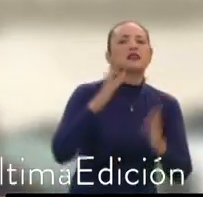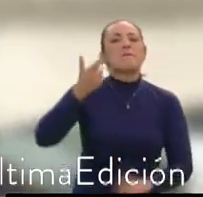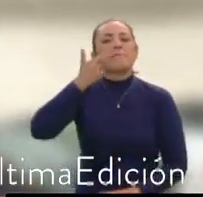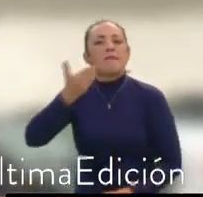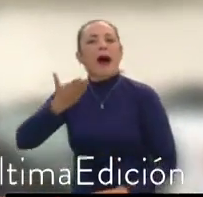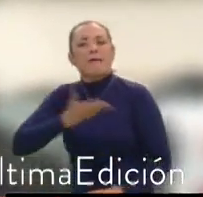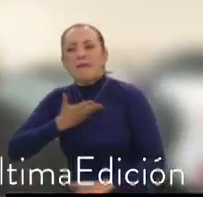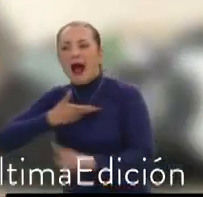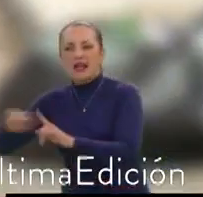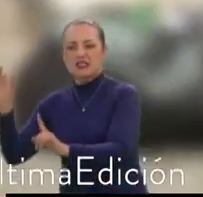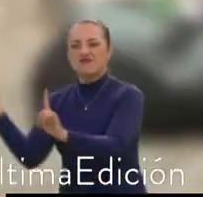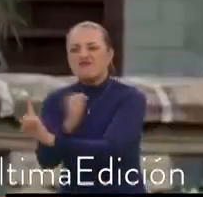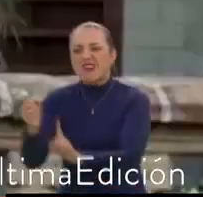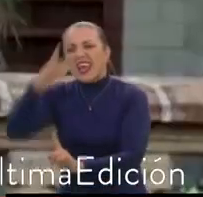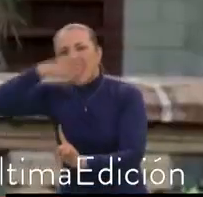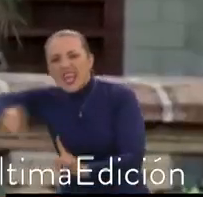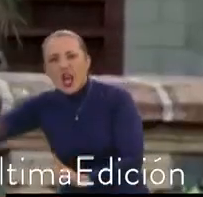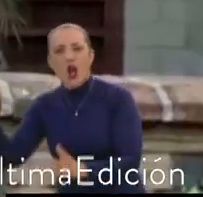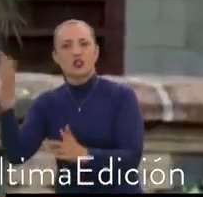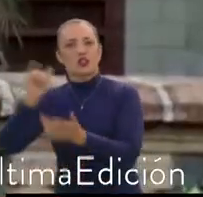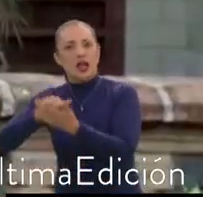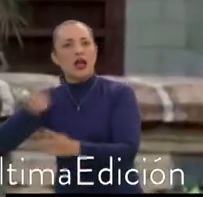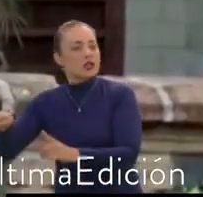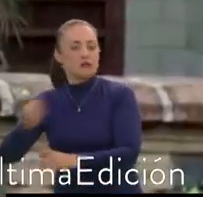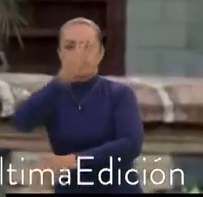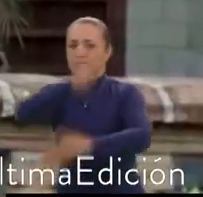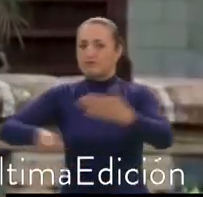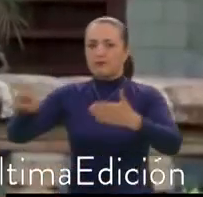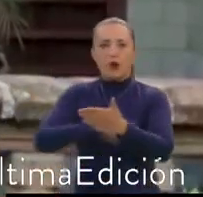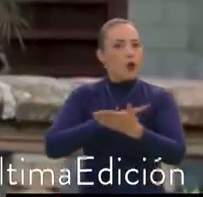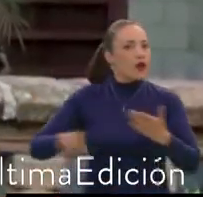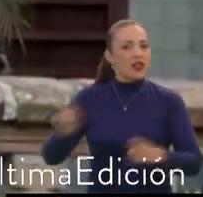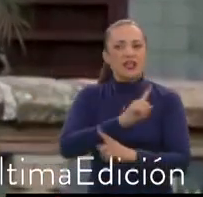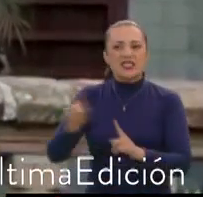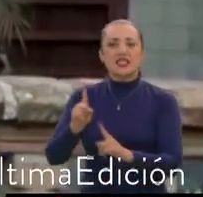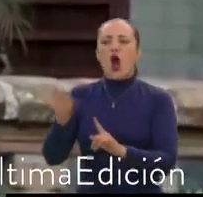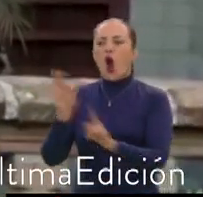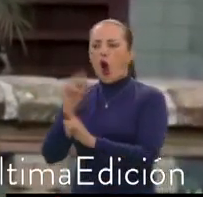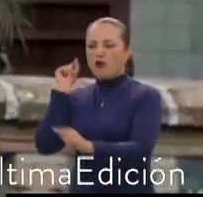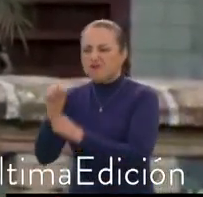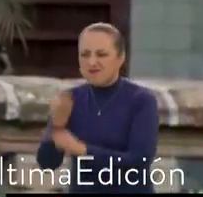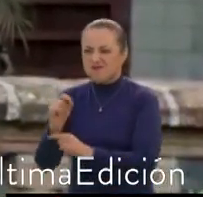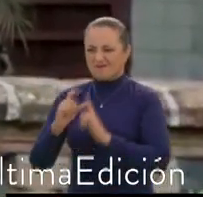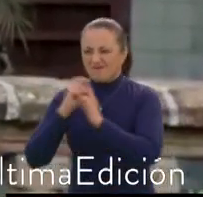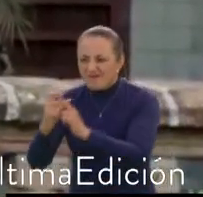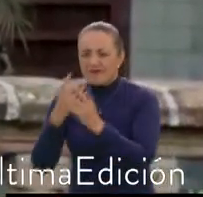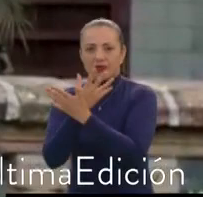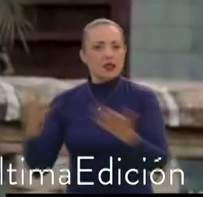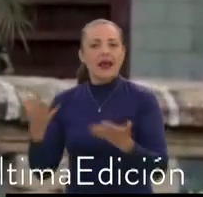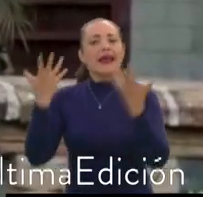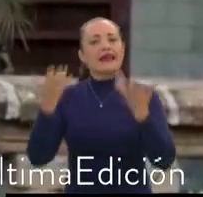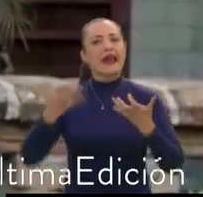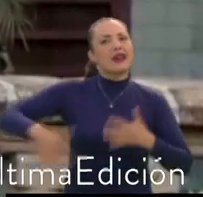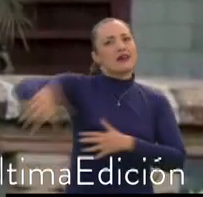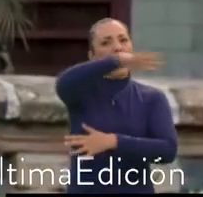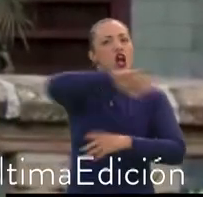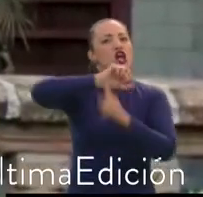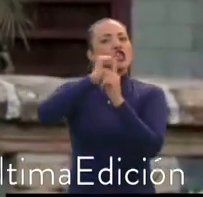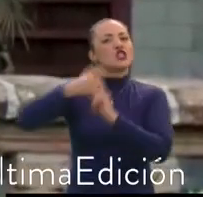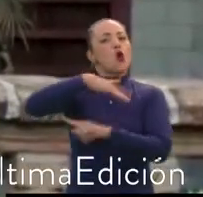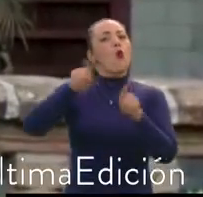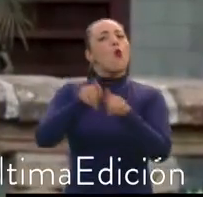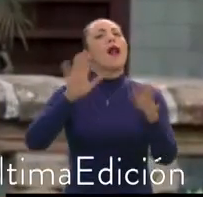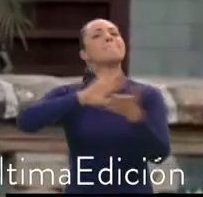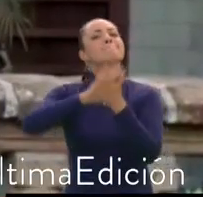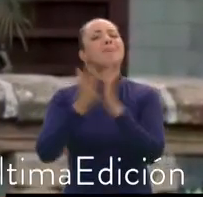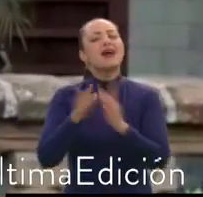Se van a prohibir los castigos físicos, los tratos humillantes y degradantes para ellos. Lo que queremos es una sociedad en paz. Este proyecto es un